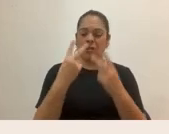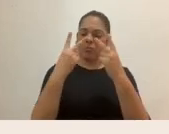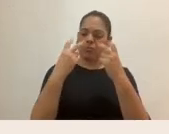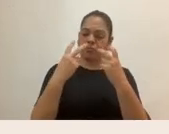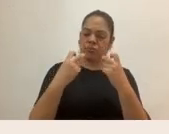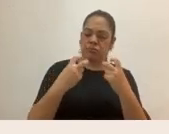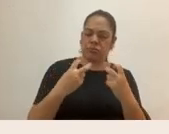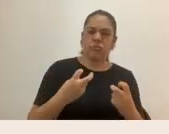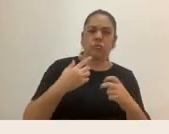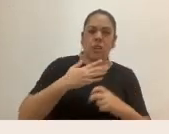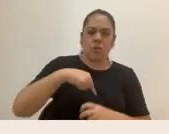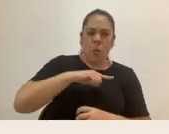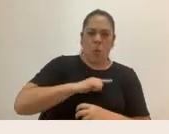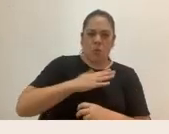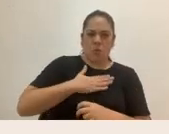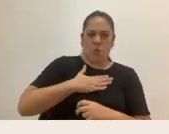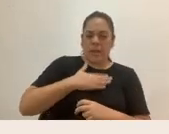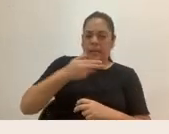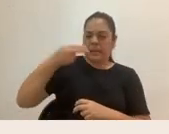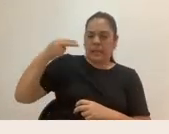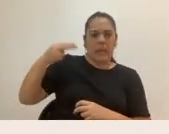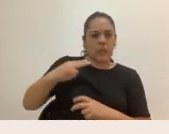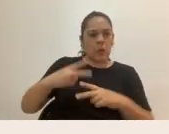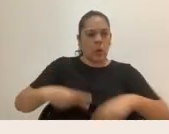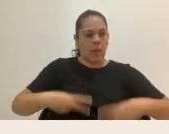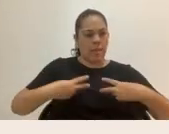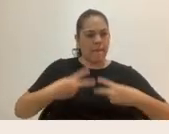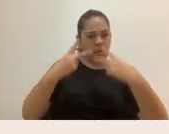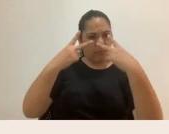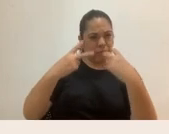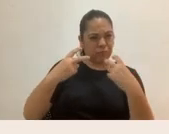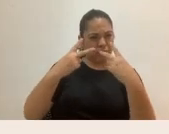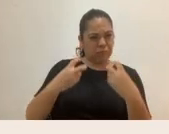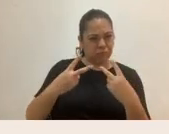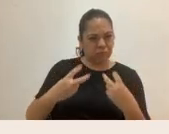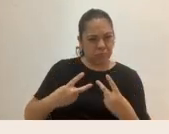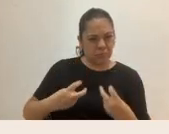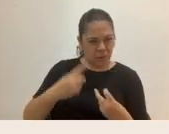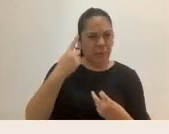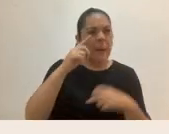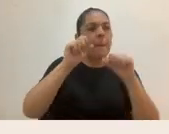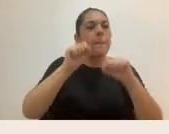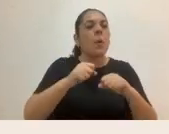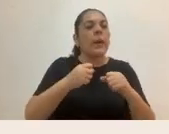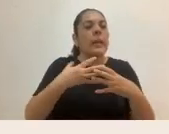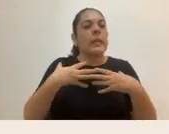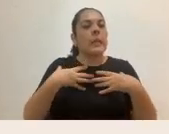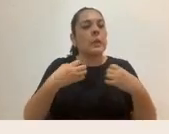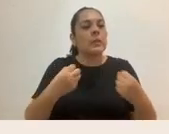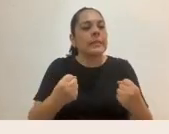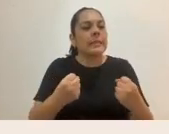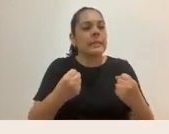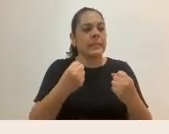es lo que también nos permite o nos permitirá hacer la sanación de las historias de violencia. De lo contrario,